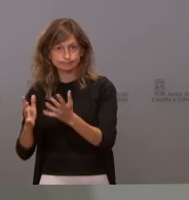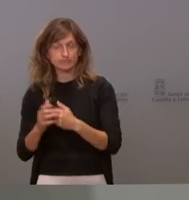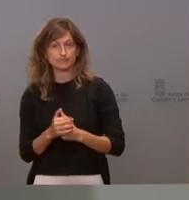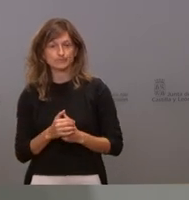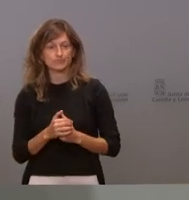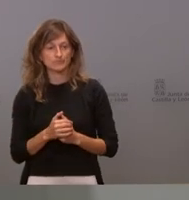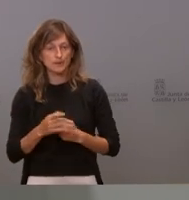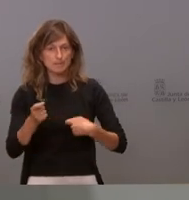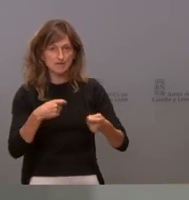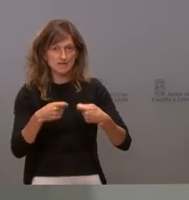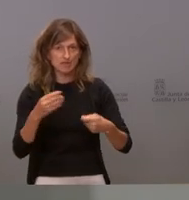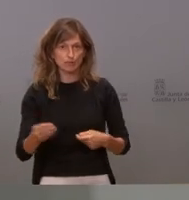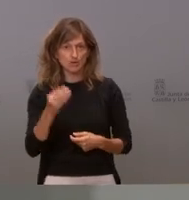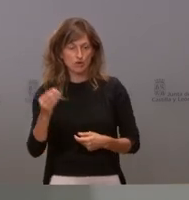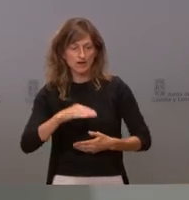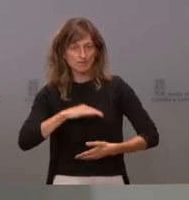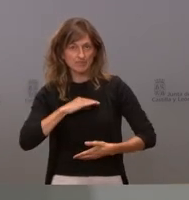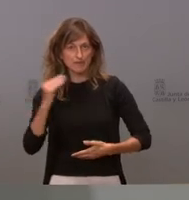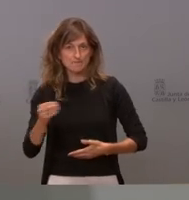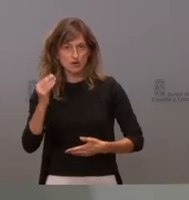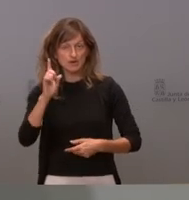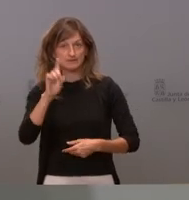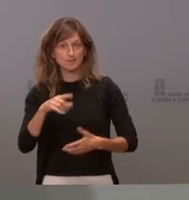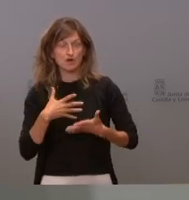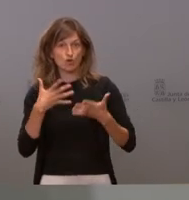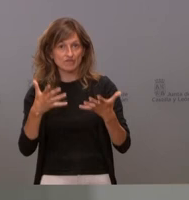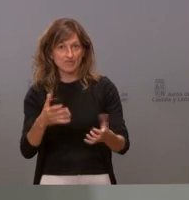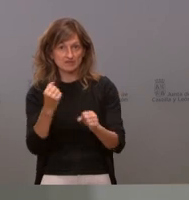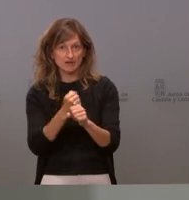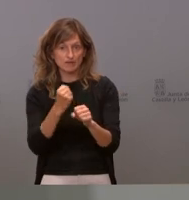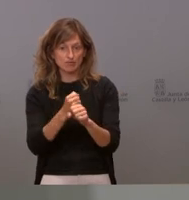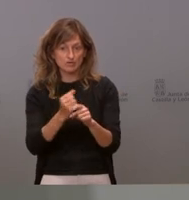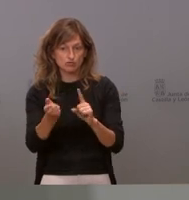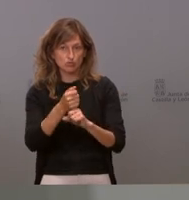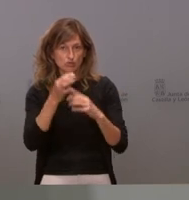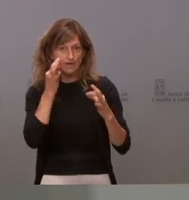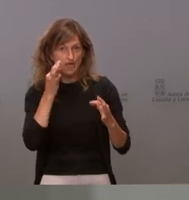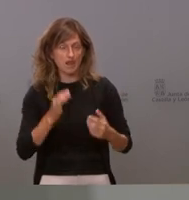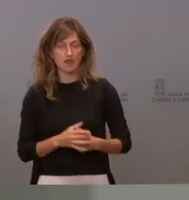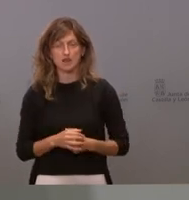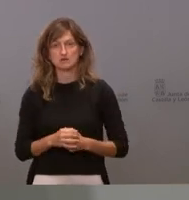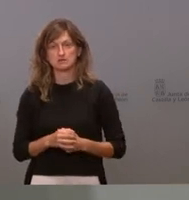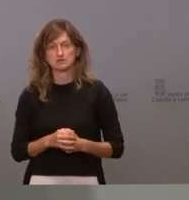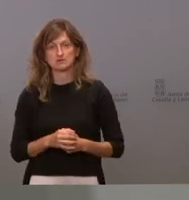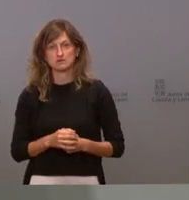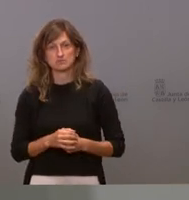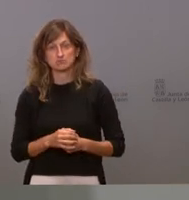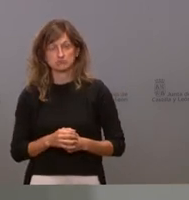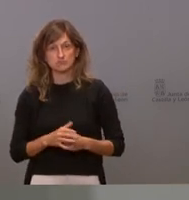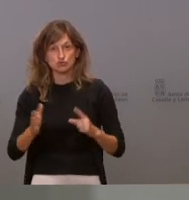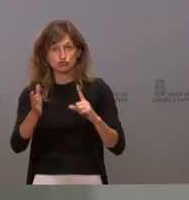nuestros mercados en mejorar la capacidad pero también tenemos que ofrecer a los trabajadores soluciones reales soluciones que les permitan